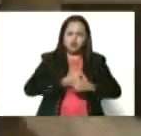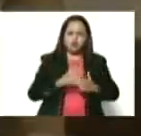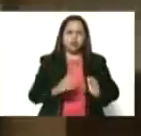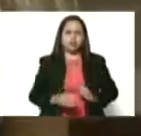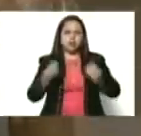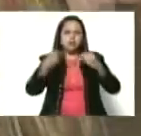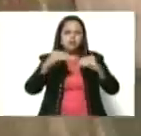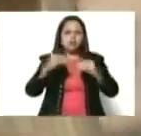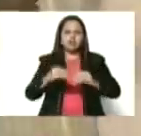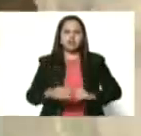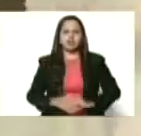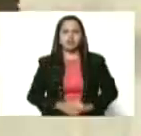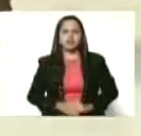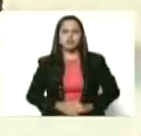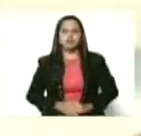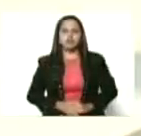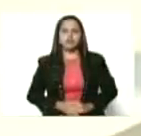muñequita.